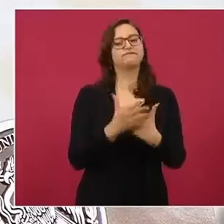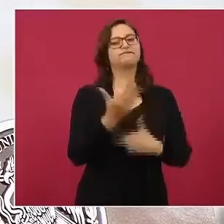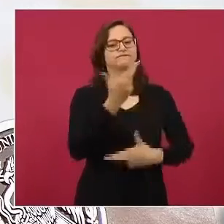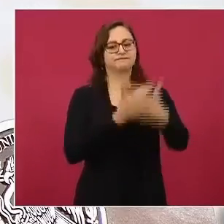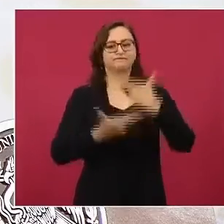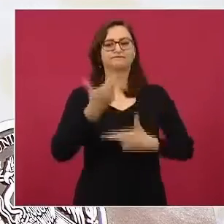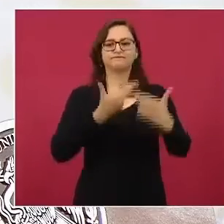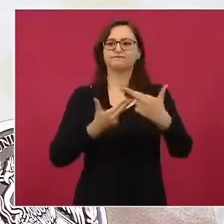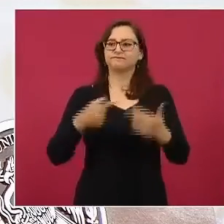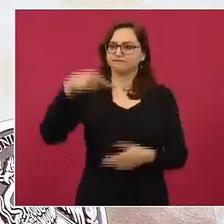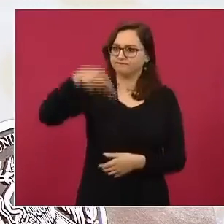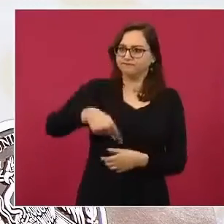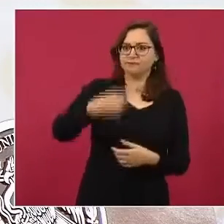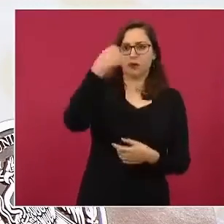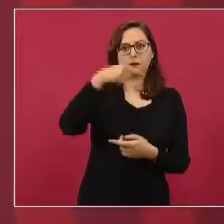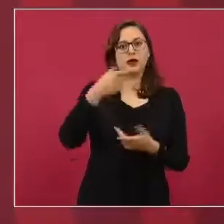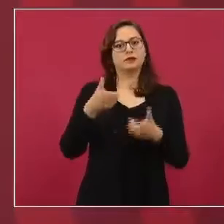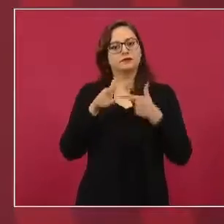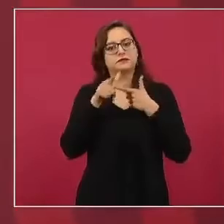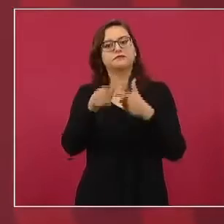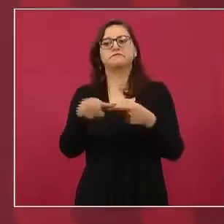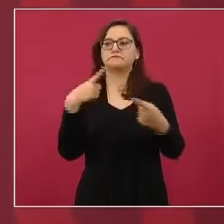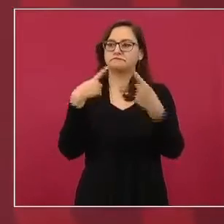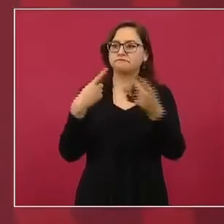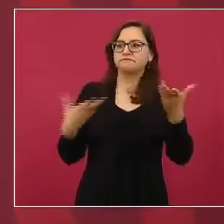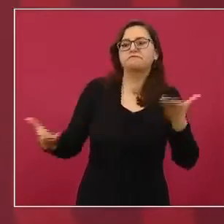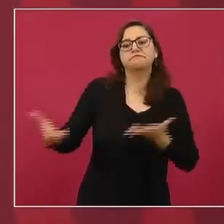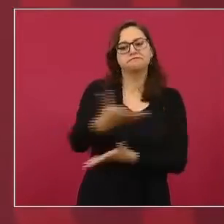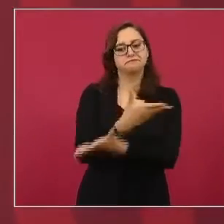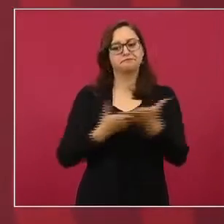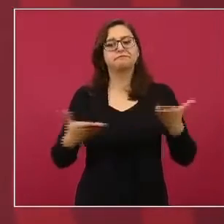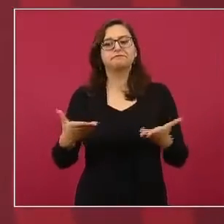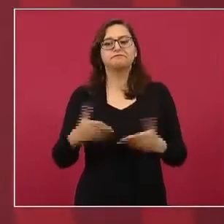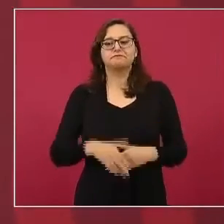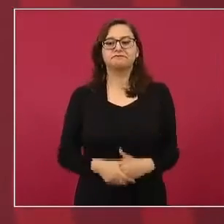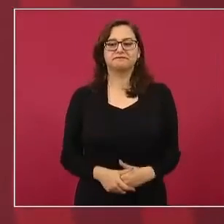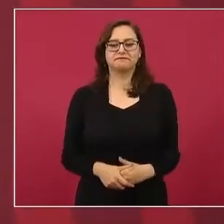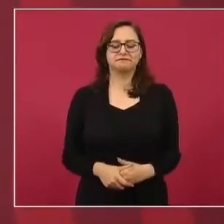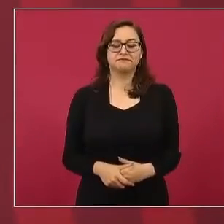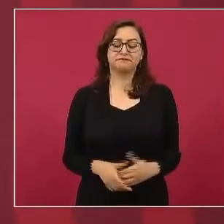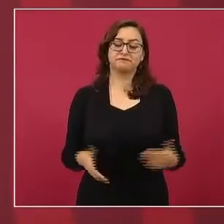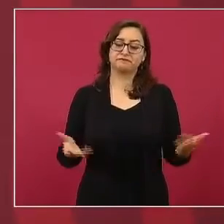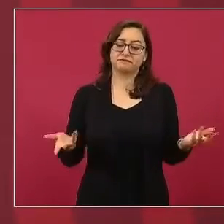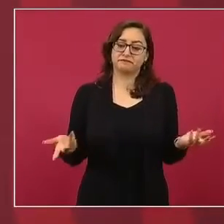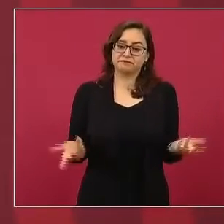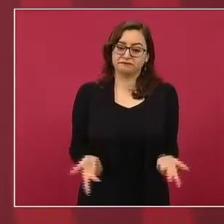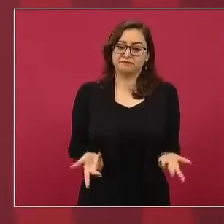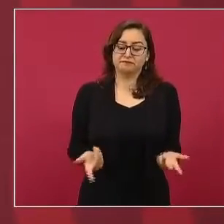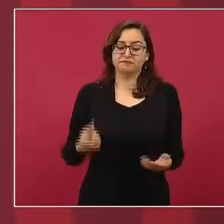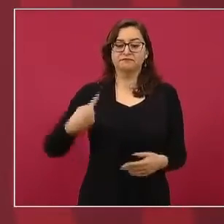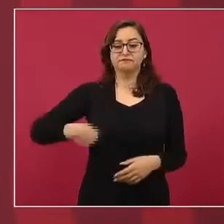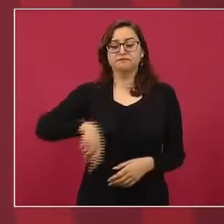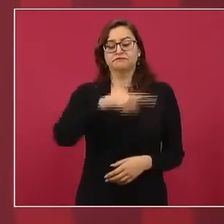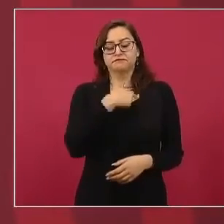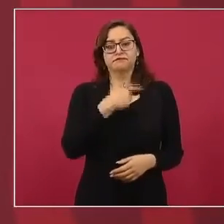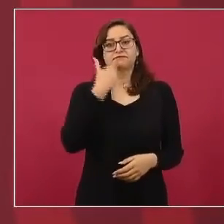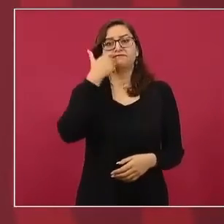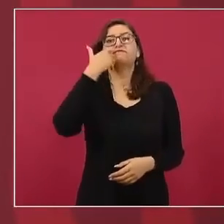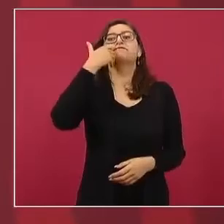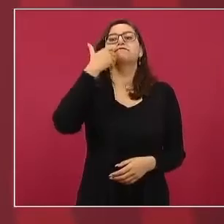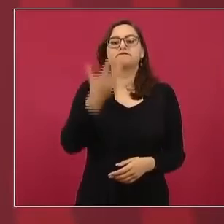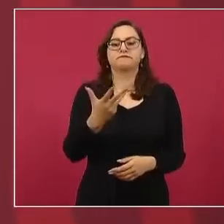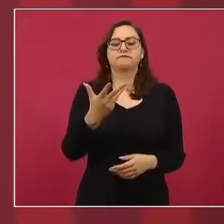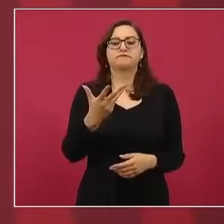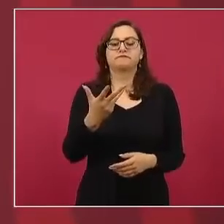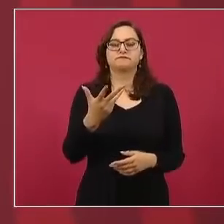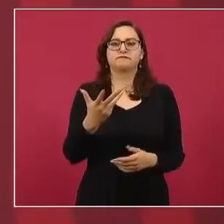población de México. Reiteramos lo deseable que es que todas las personas